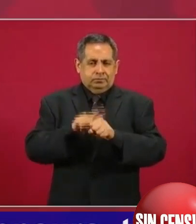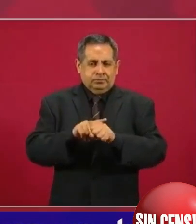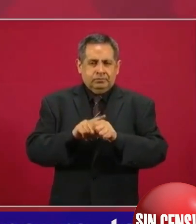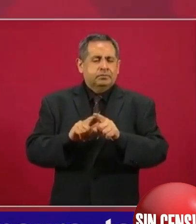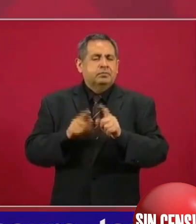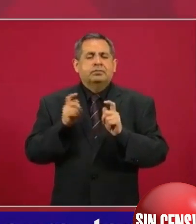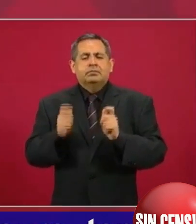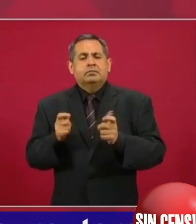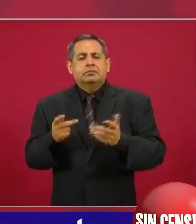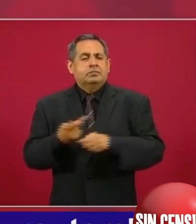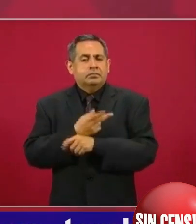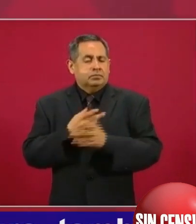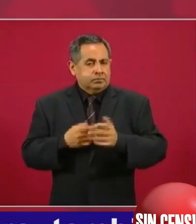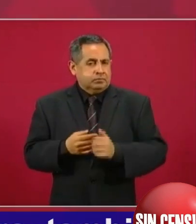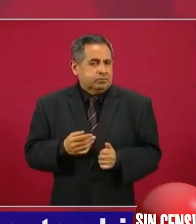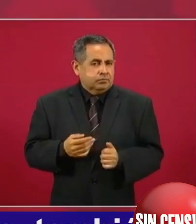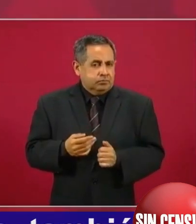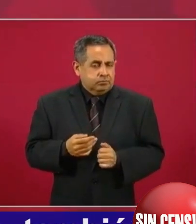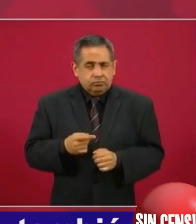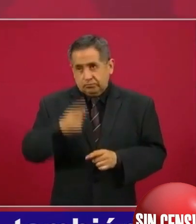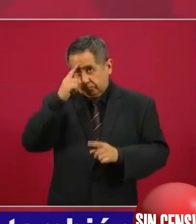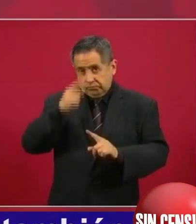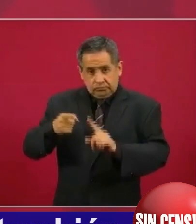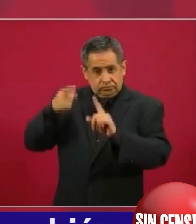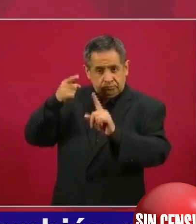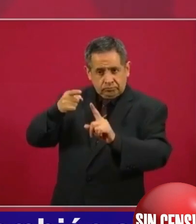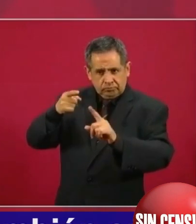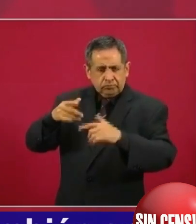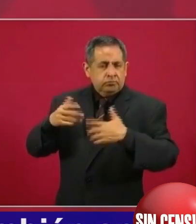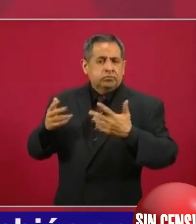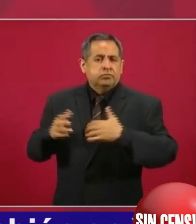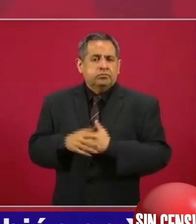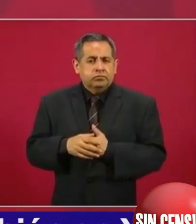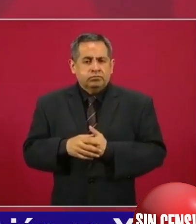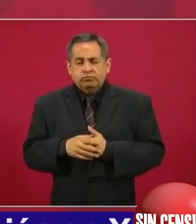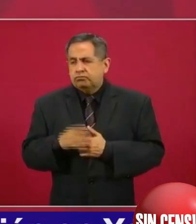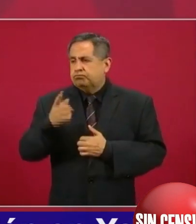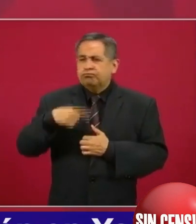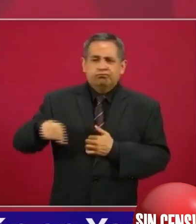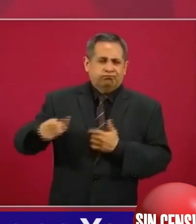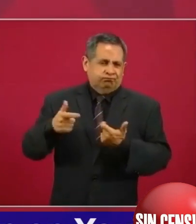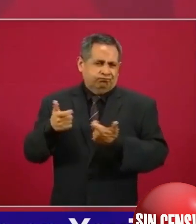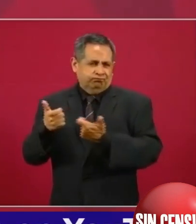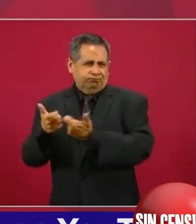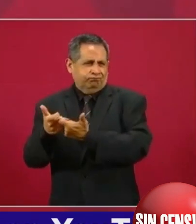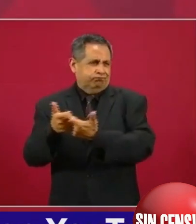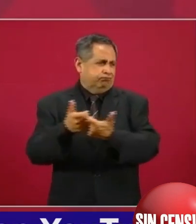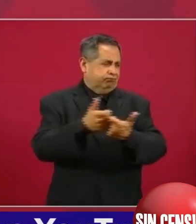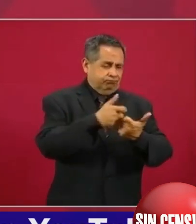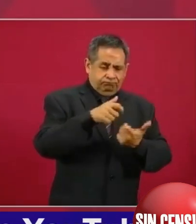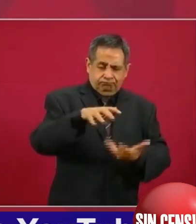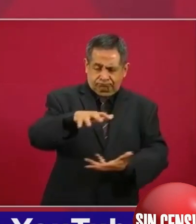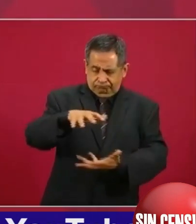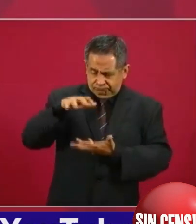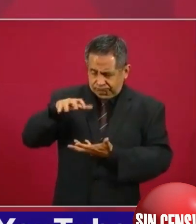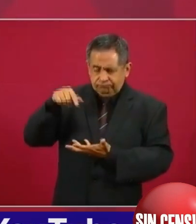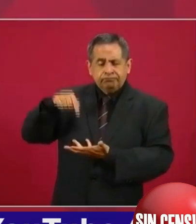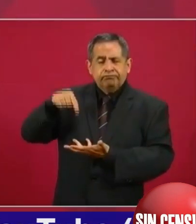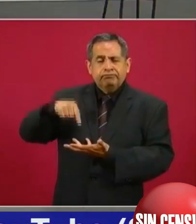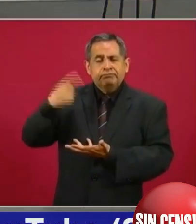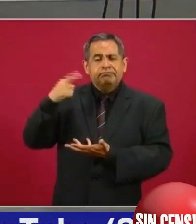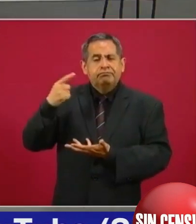que tiene como objetivo que es una cooperación para equipos médicos y